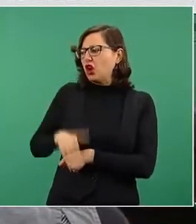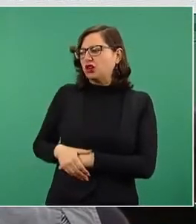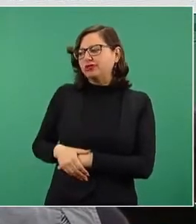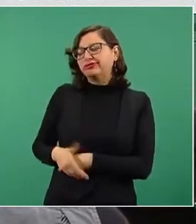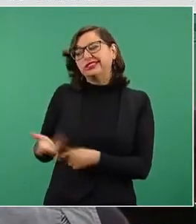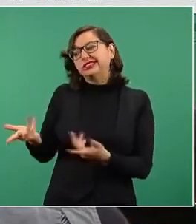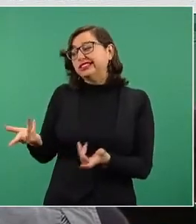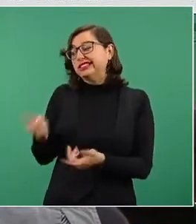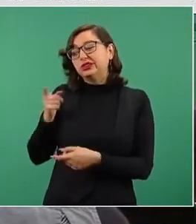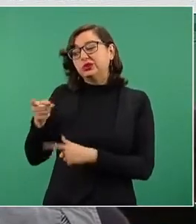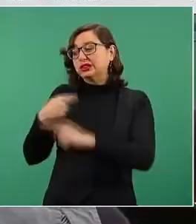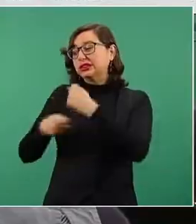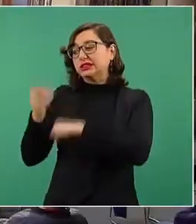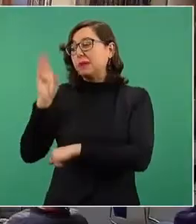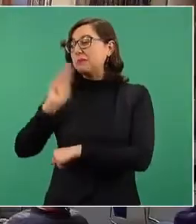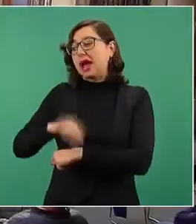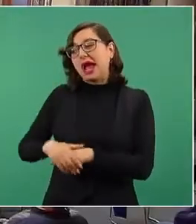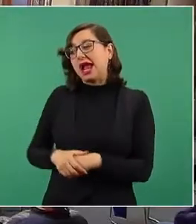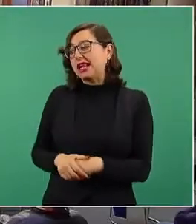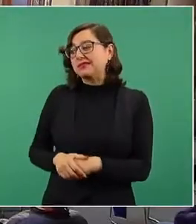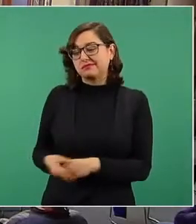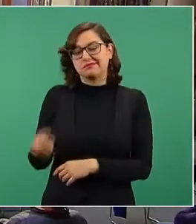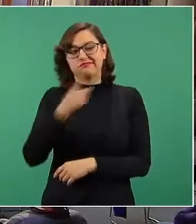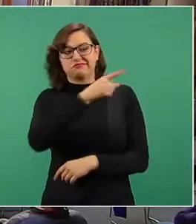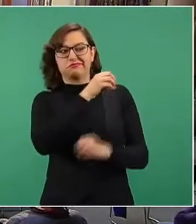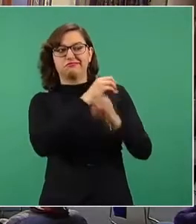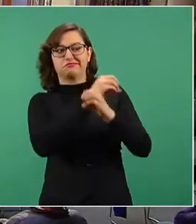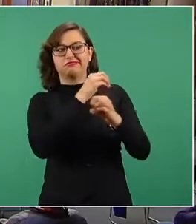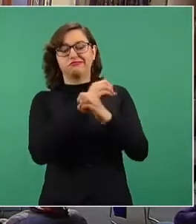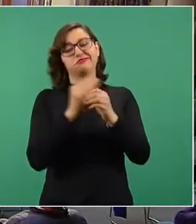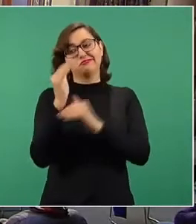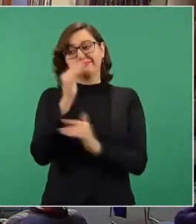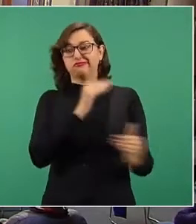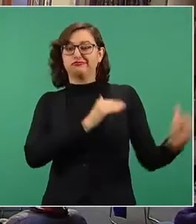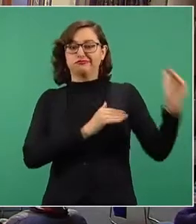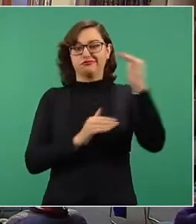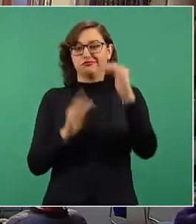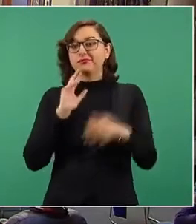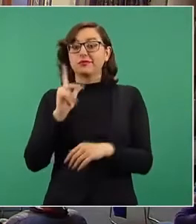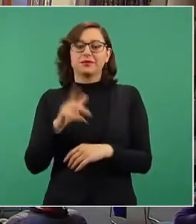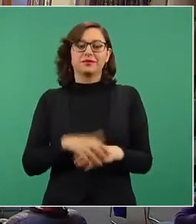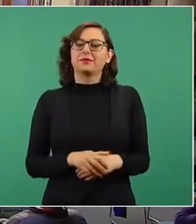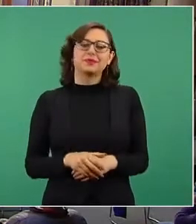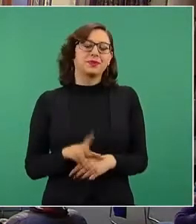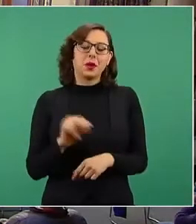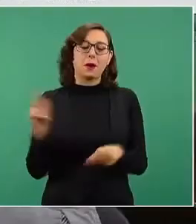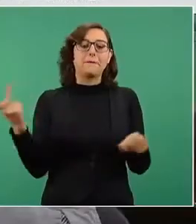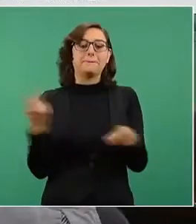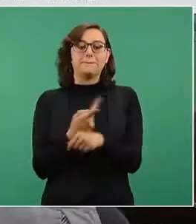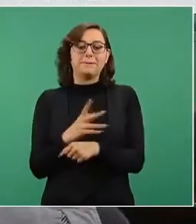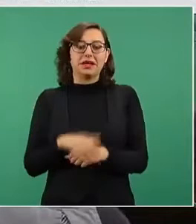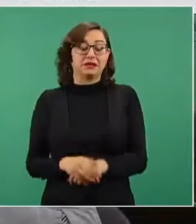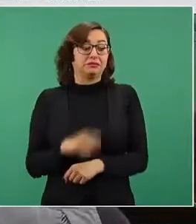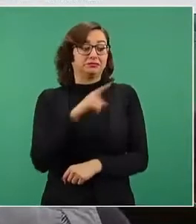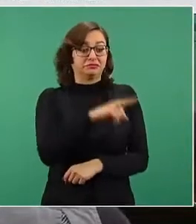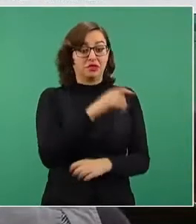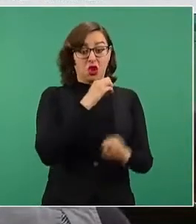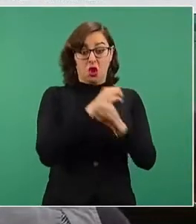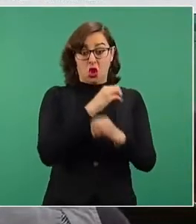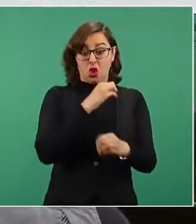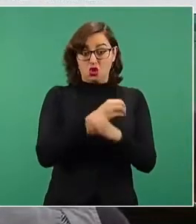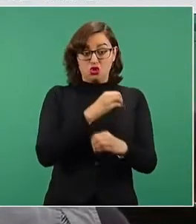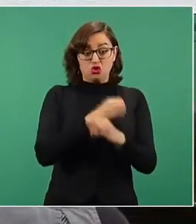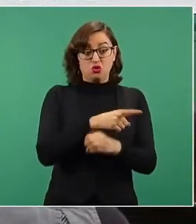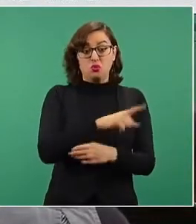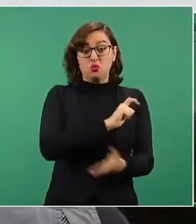el OXXO, no le echaste ganas. Pues no, no es por eso, es porque el OXXO va a pagar esos 14 mil pesos que acaba de decir en su propio